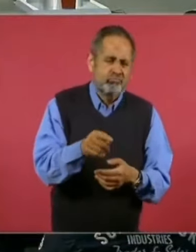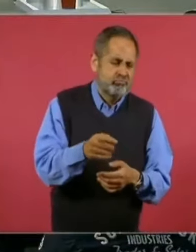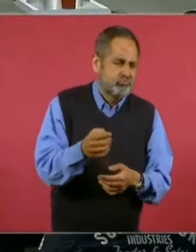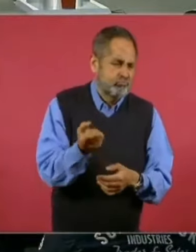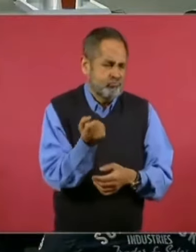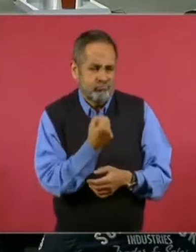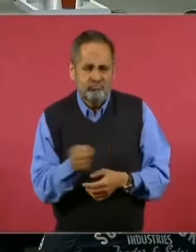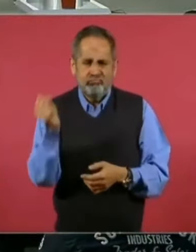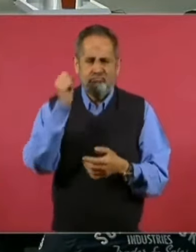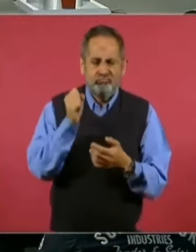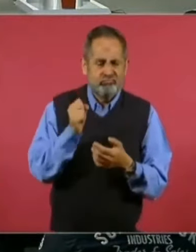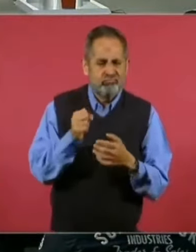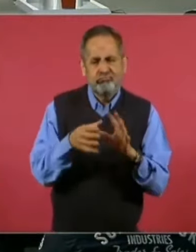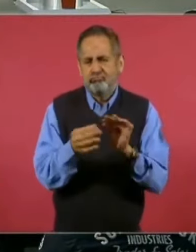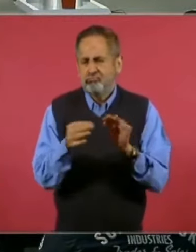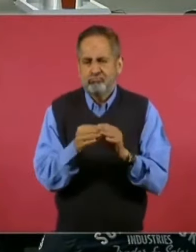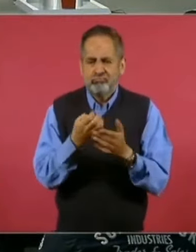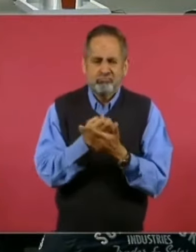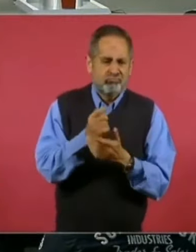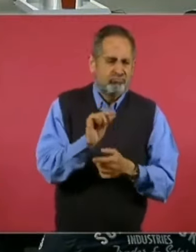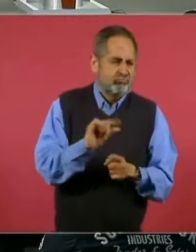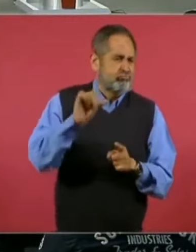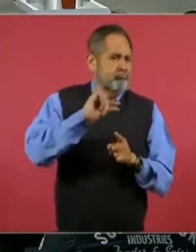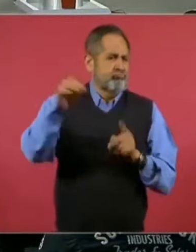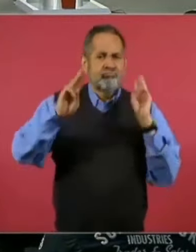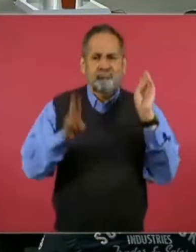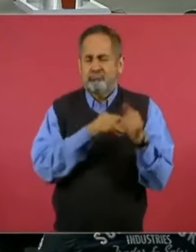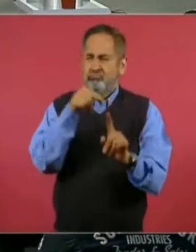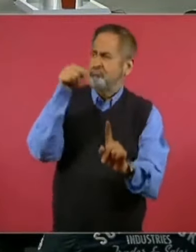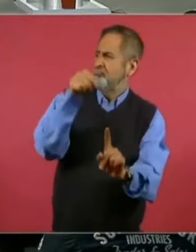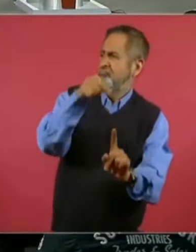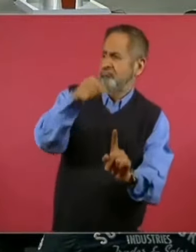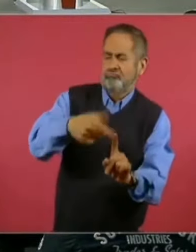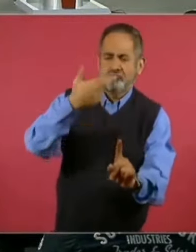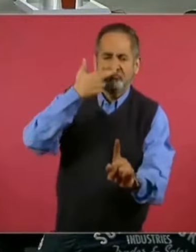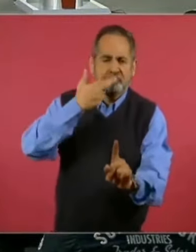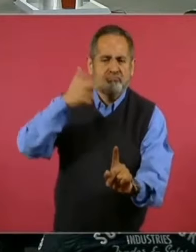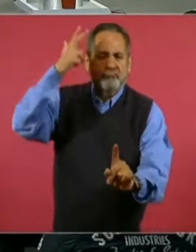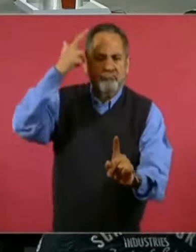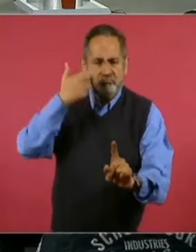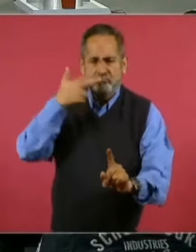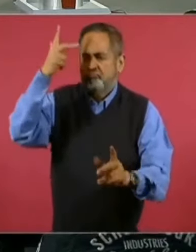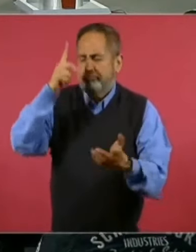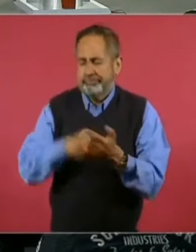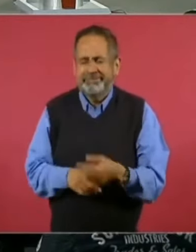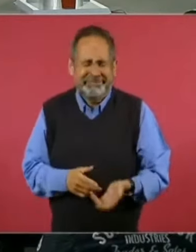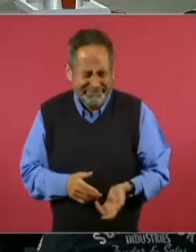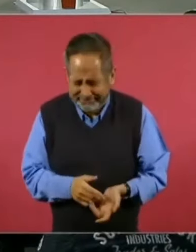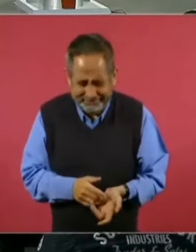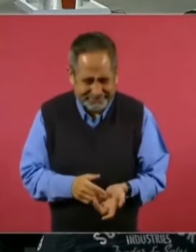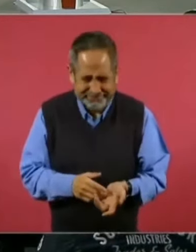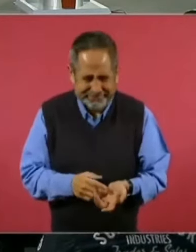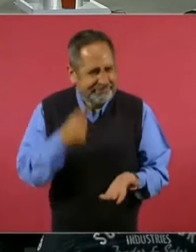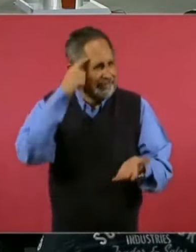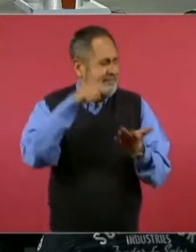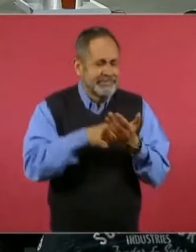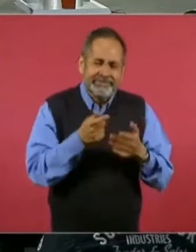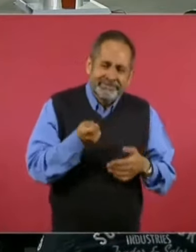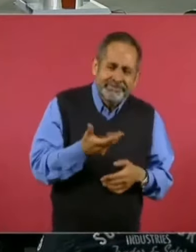más famosos del mundo. Creo que a Salinas